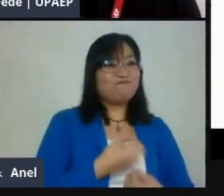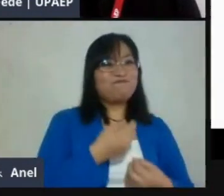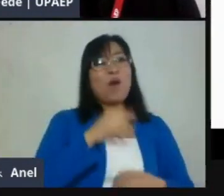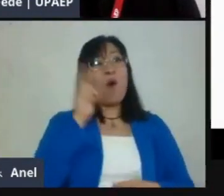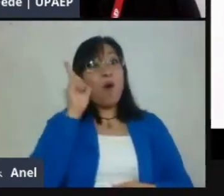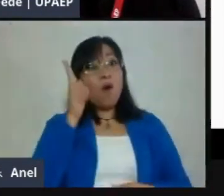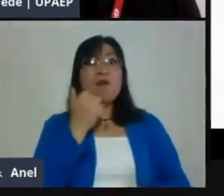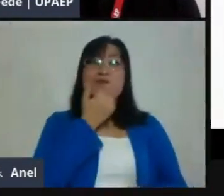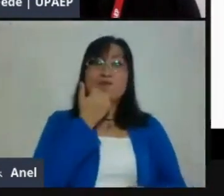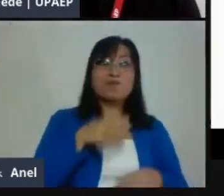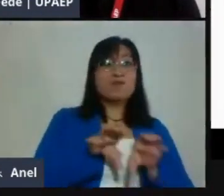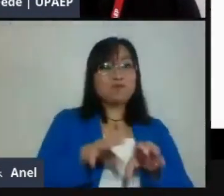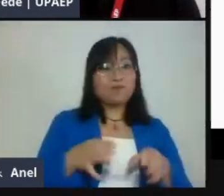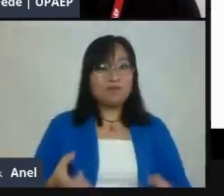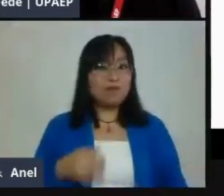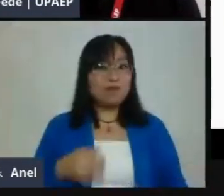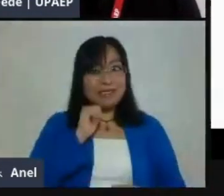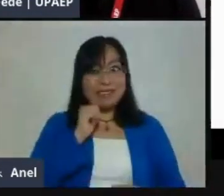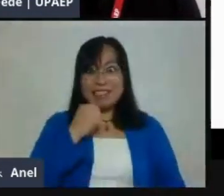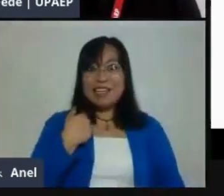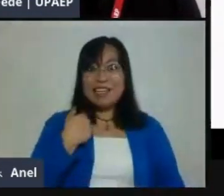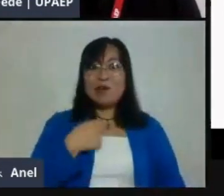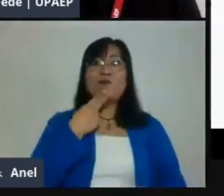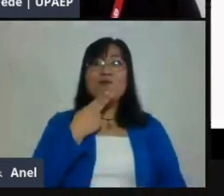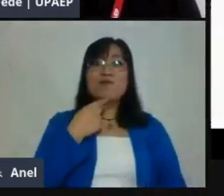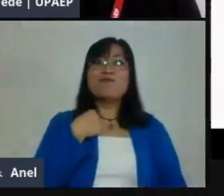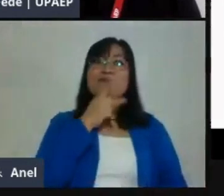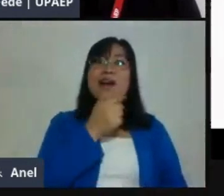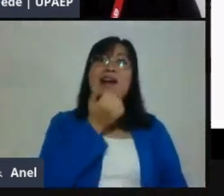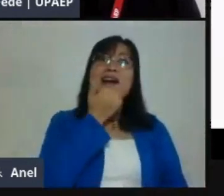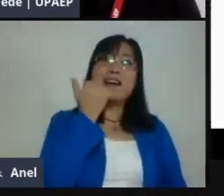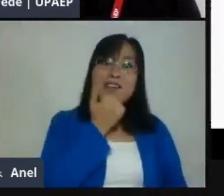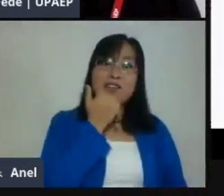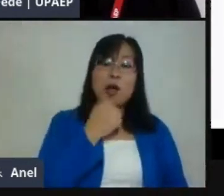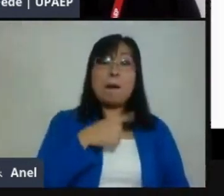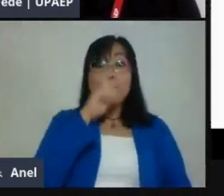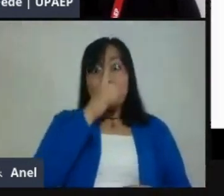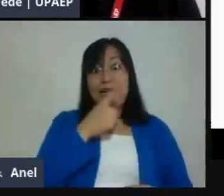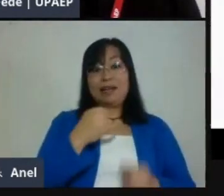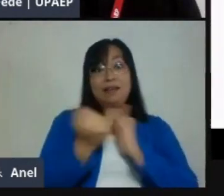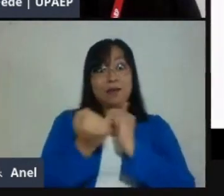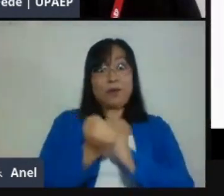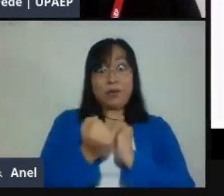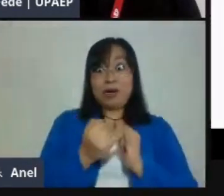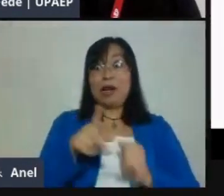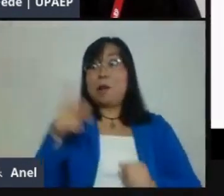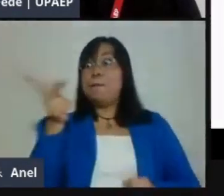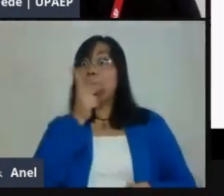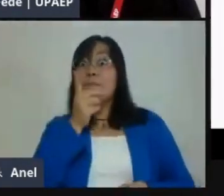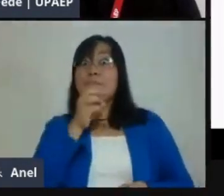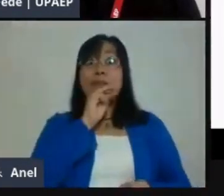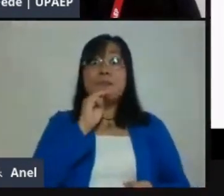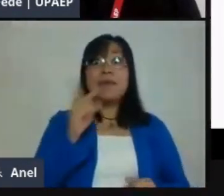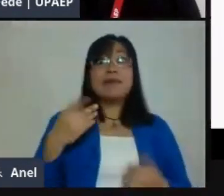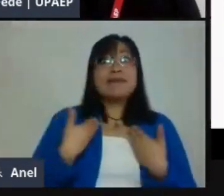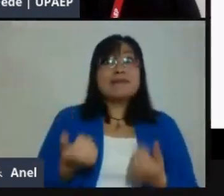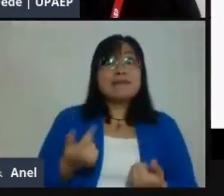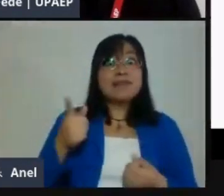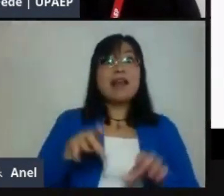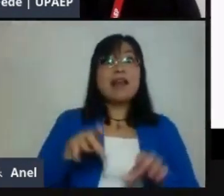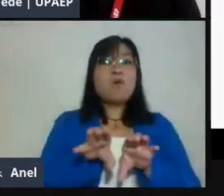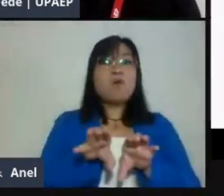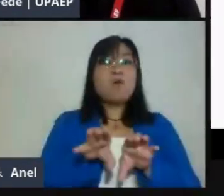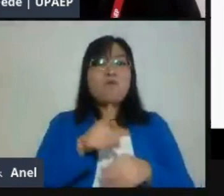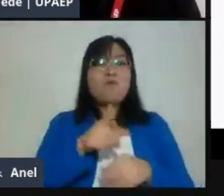papá tiene que entender esas instrucciones y trasladarlas a sus hijos. Y entonces creo que ahí es